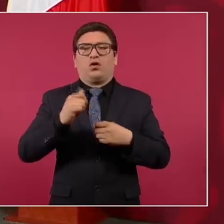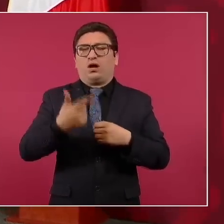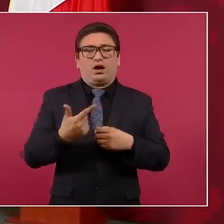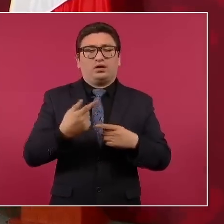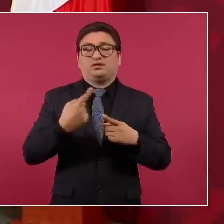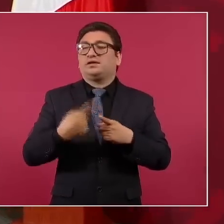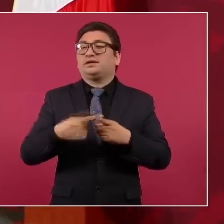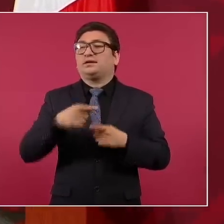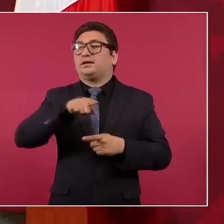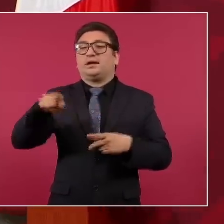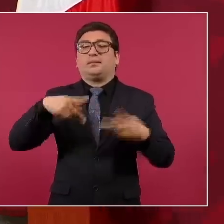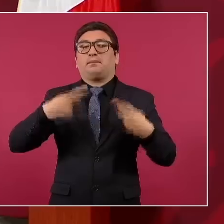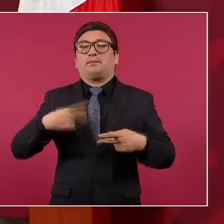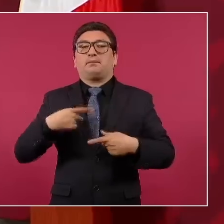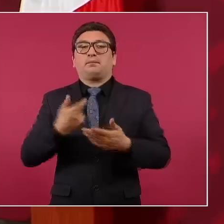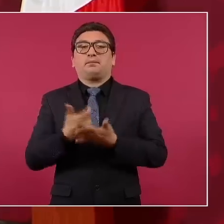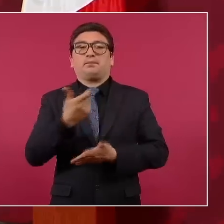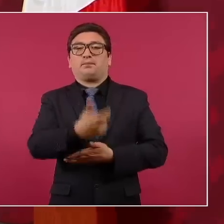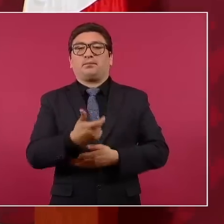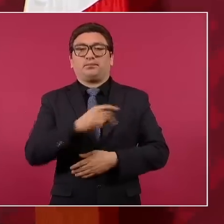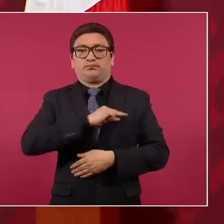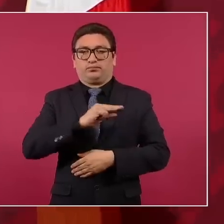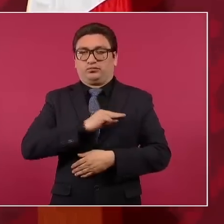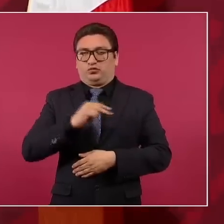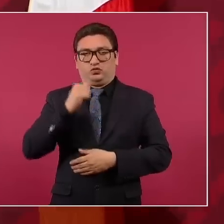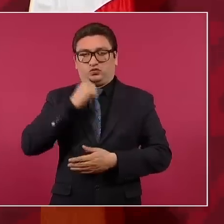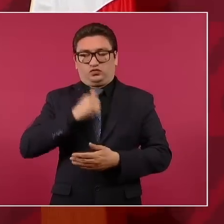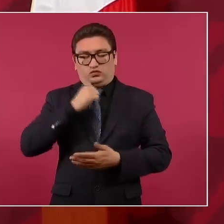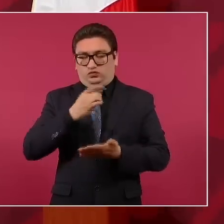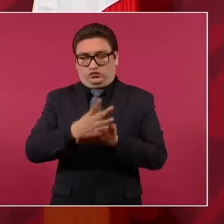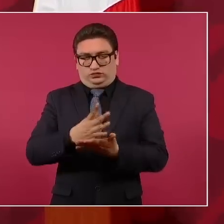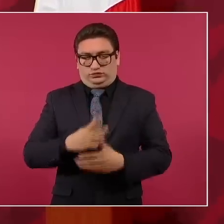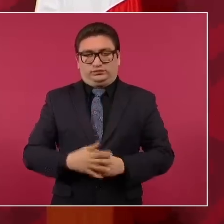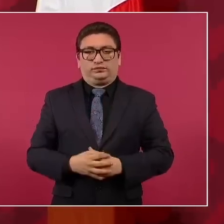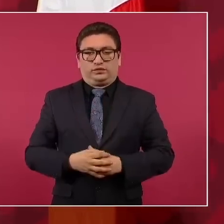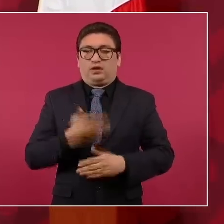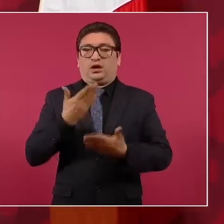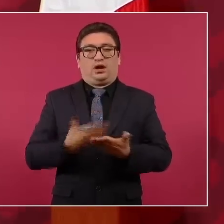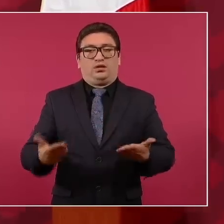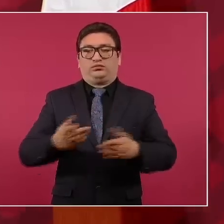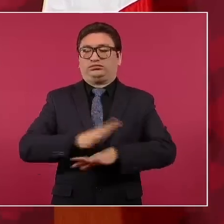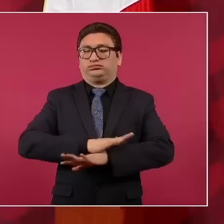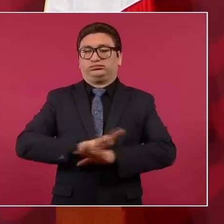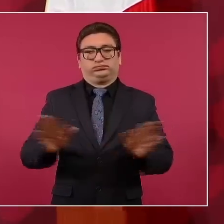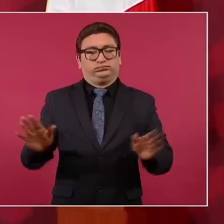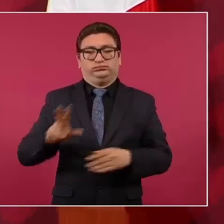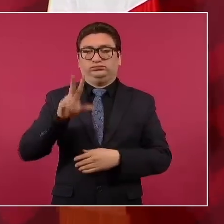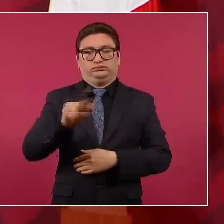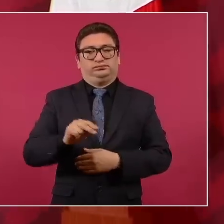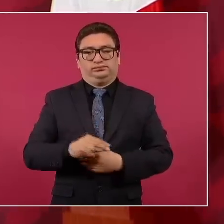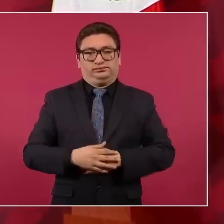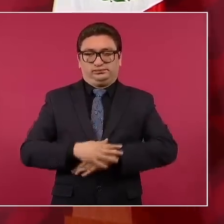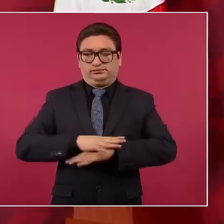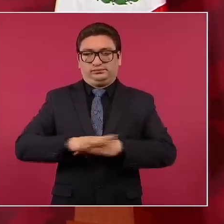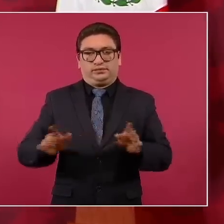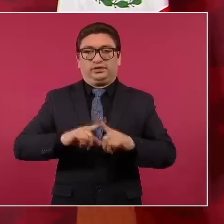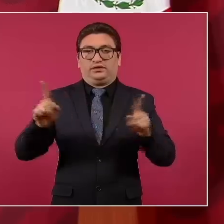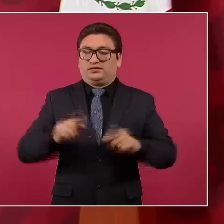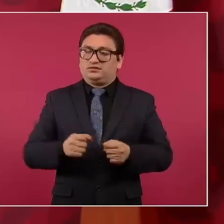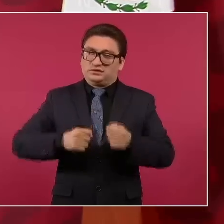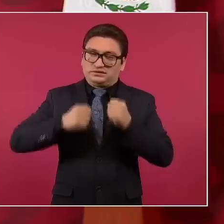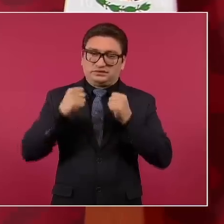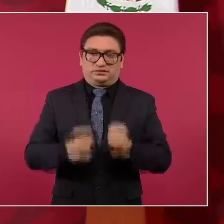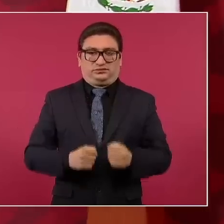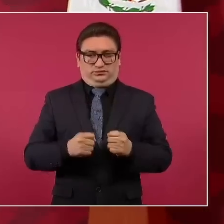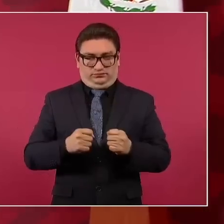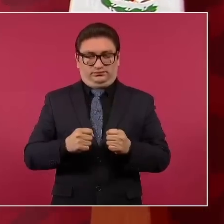el que tuviese para pagar una clínica privada. Ahora no, ahora se va a garantizar